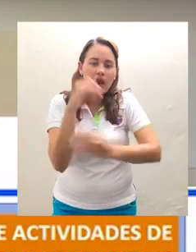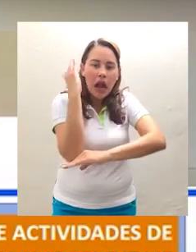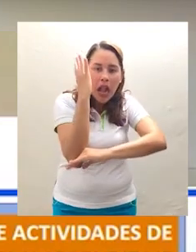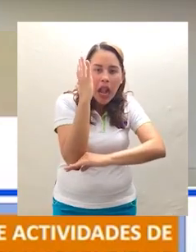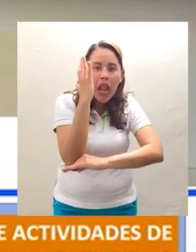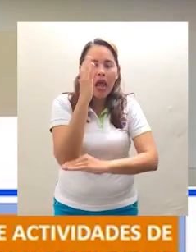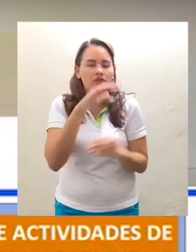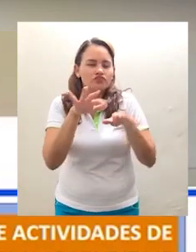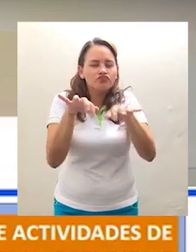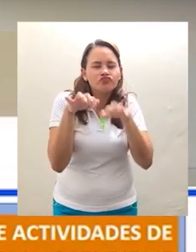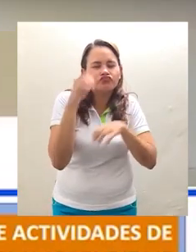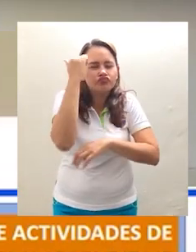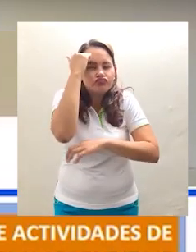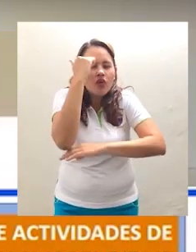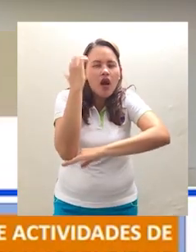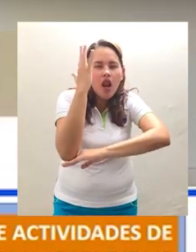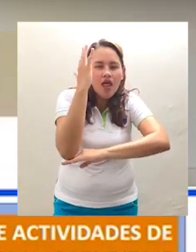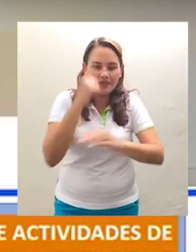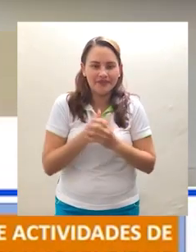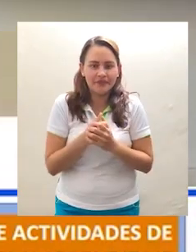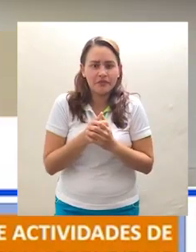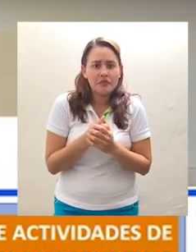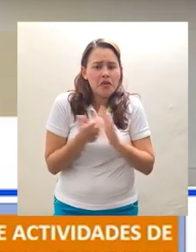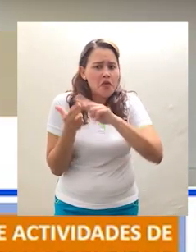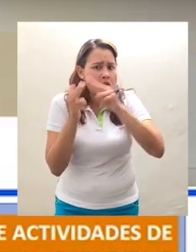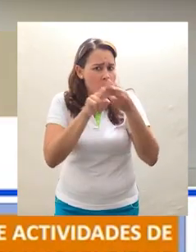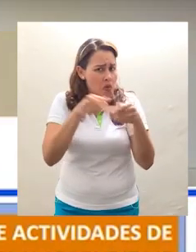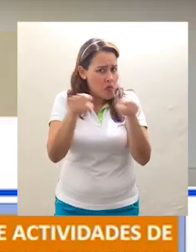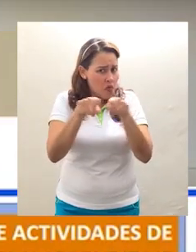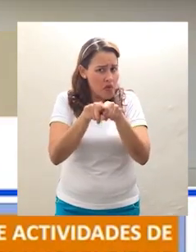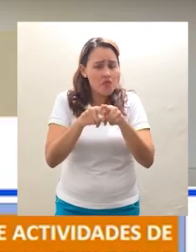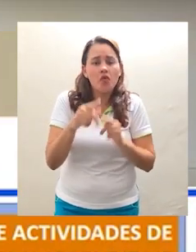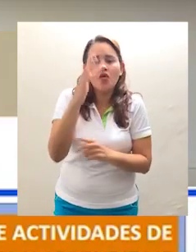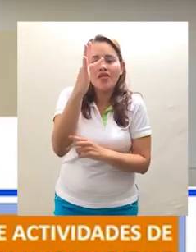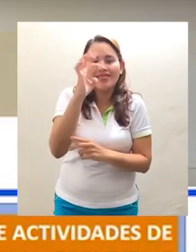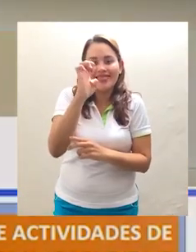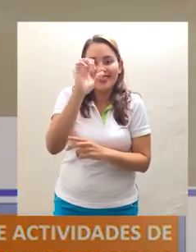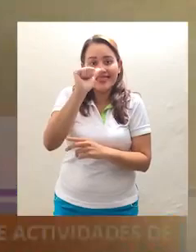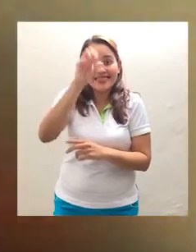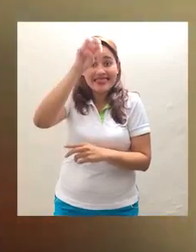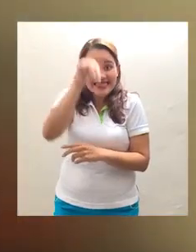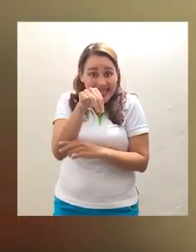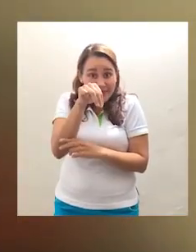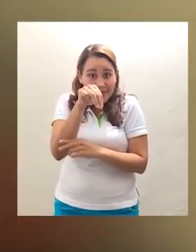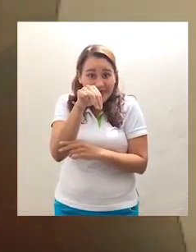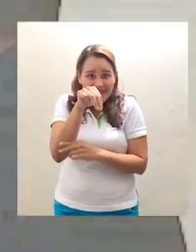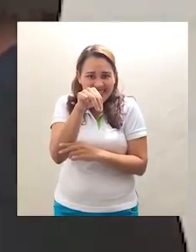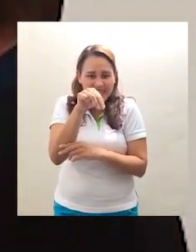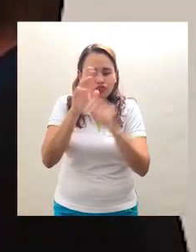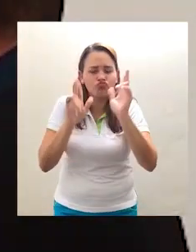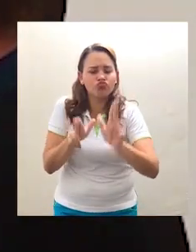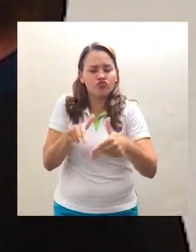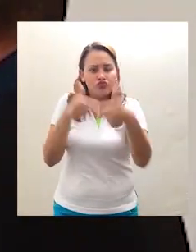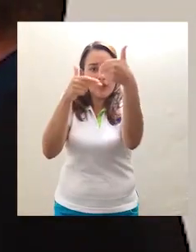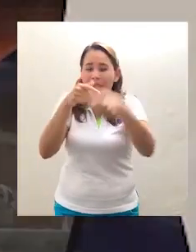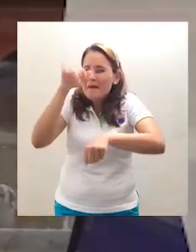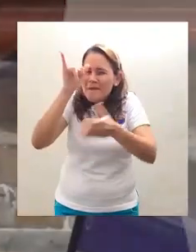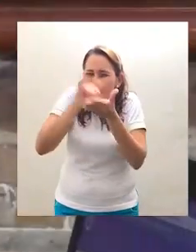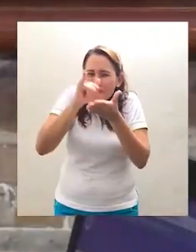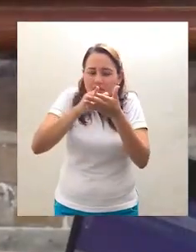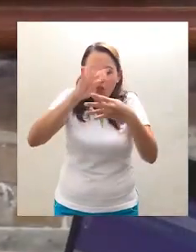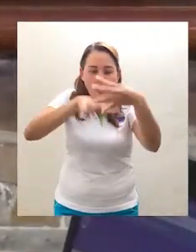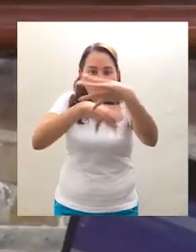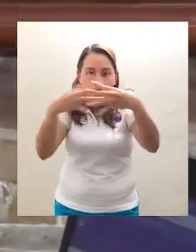de la mañana en clase. Ahí estamos sincrónicamente trabajando en forma presencial. Estar en el team del grupo de estadística